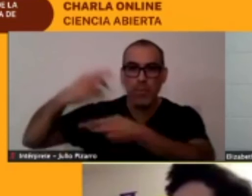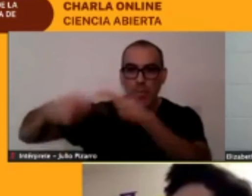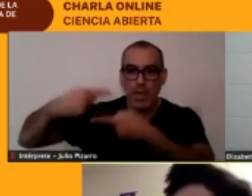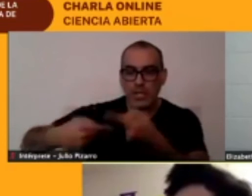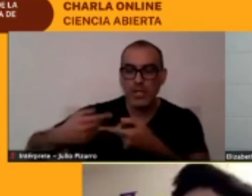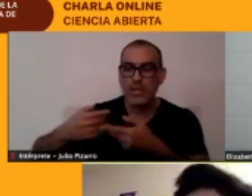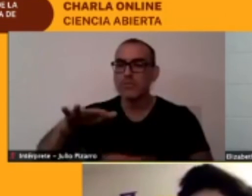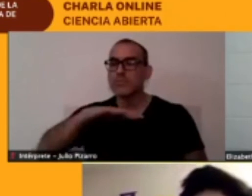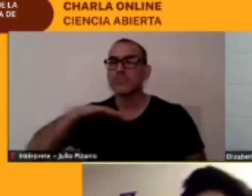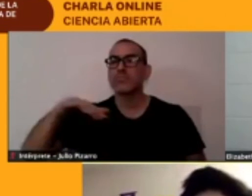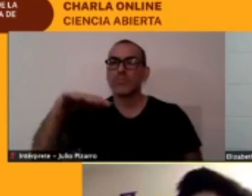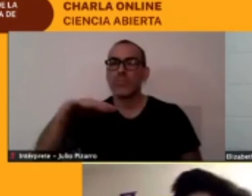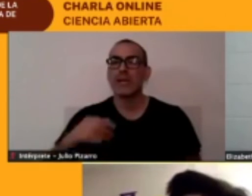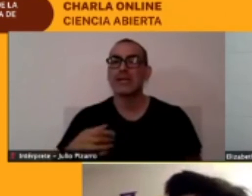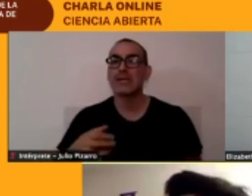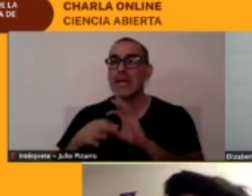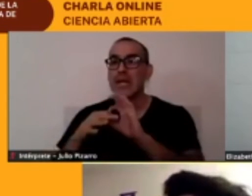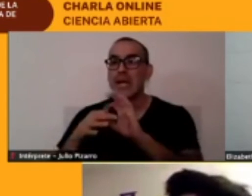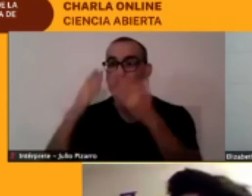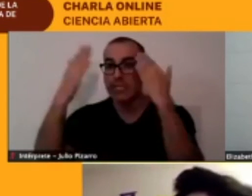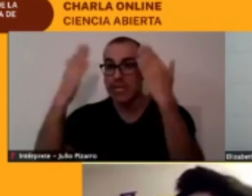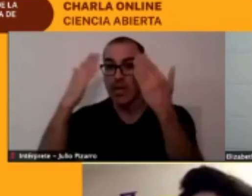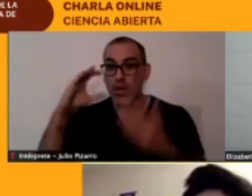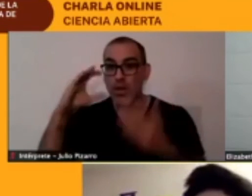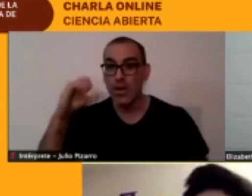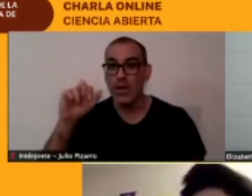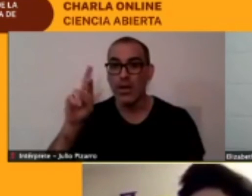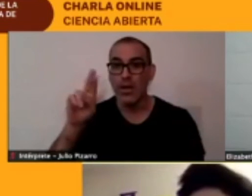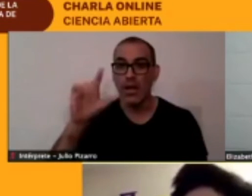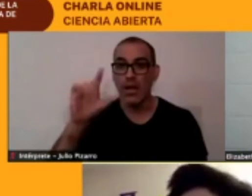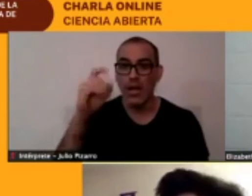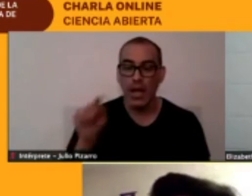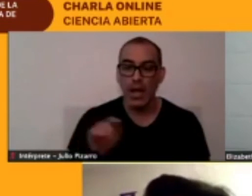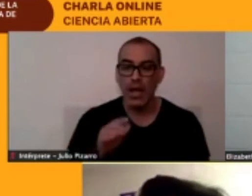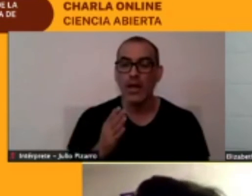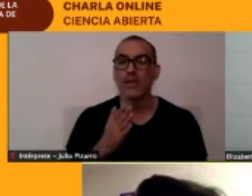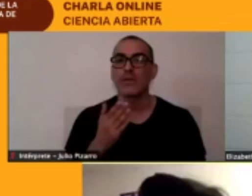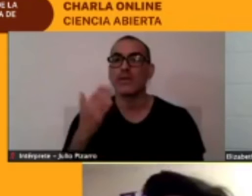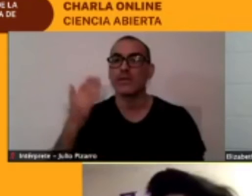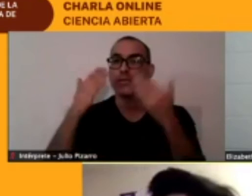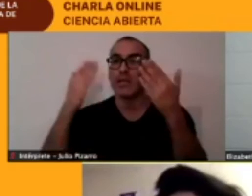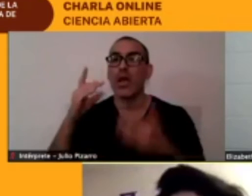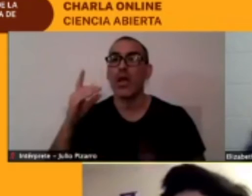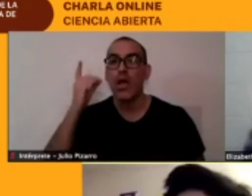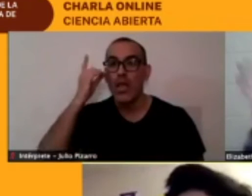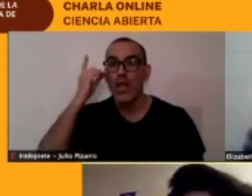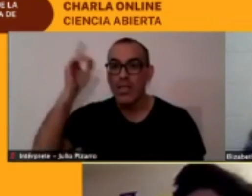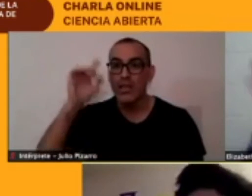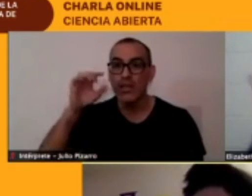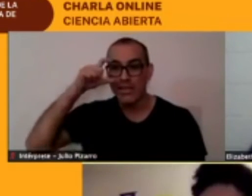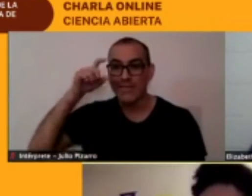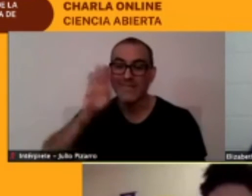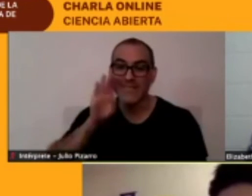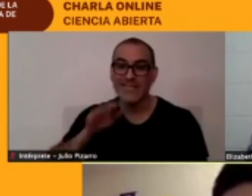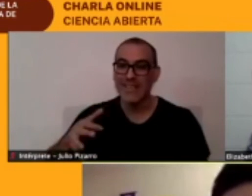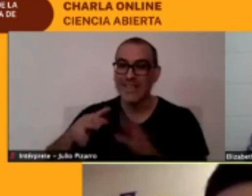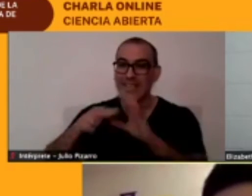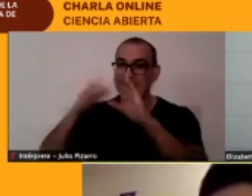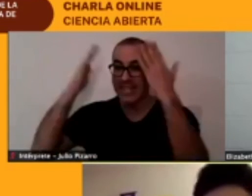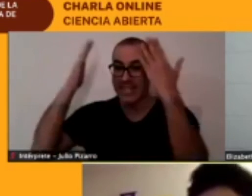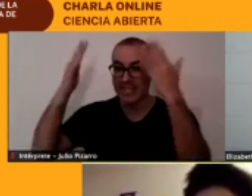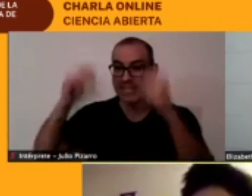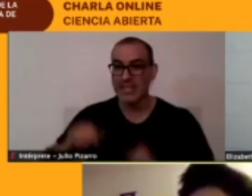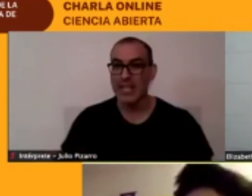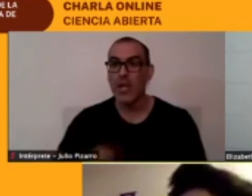Ignacio Araya Guerrero también envía un cordial saludo a la doctora Elizabeth Torrico desde la Unidad de Patrimonio y Museología de la Universidad de